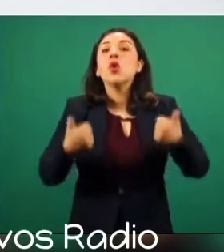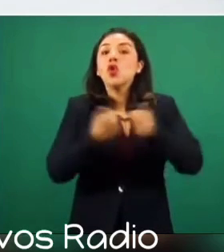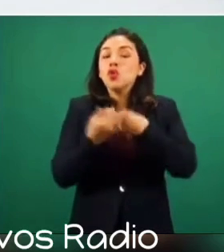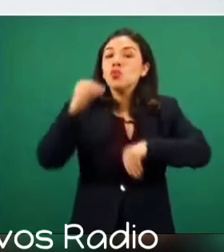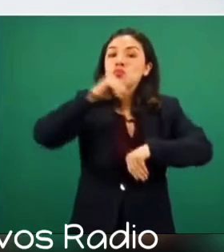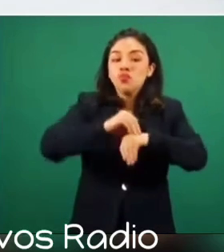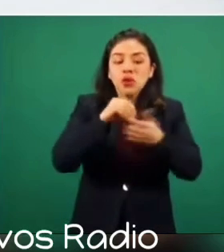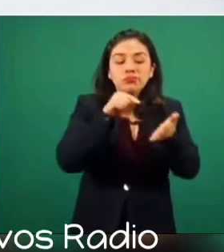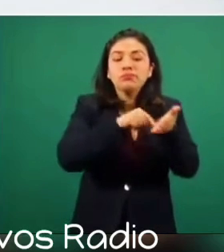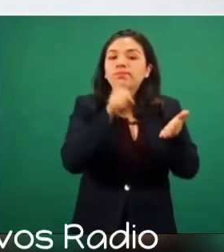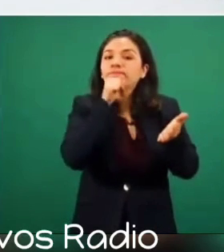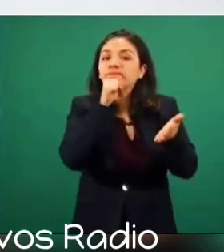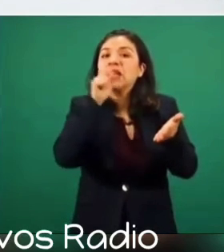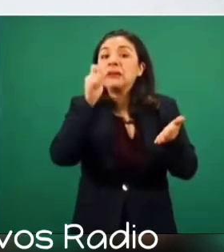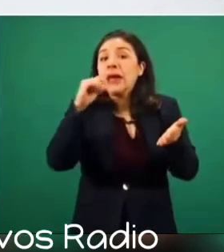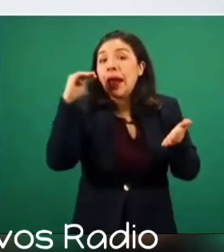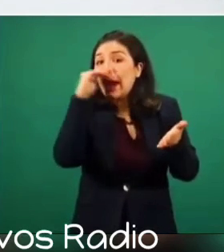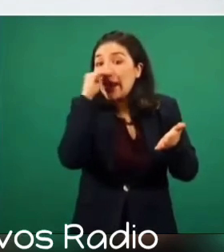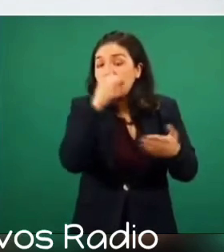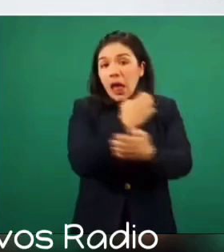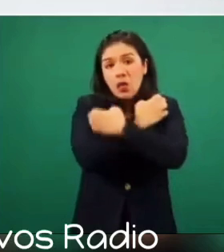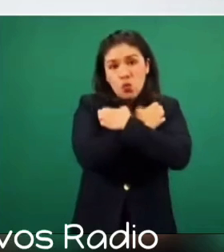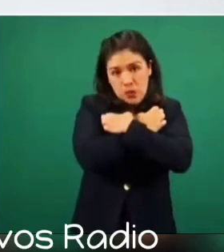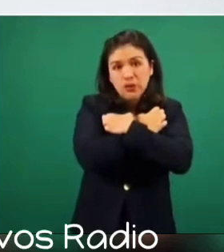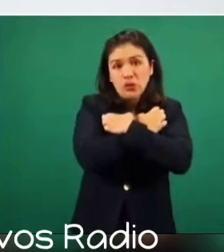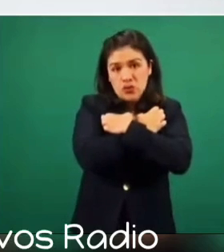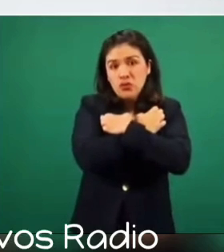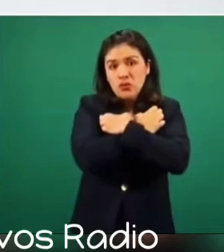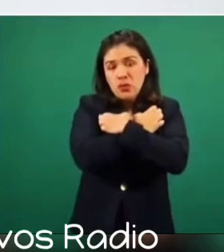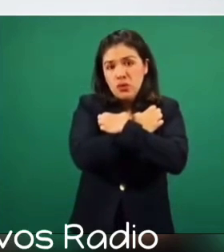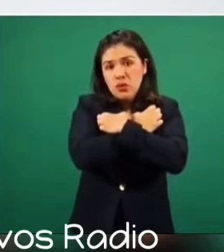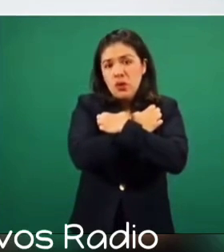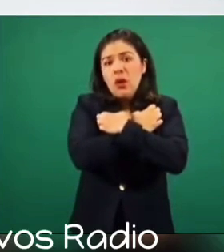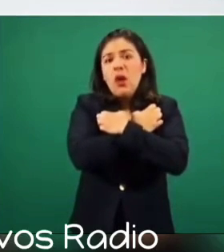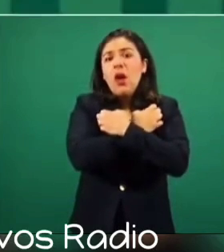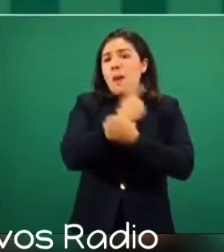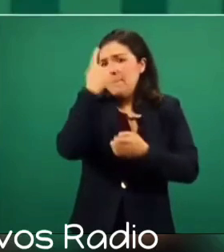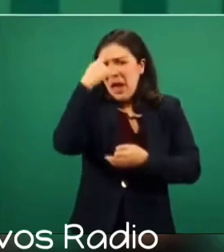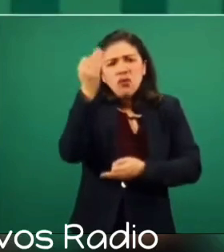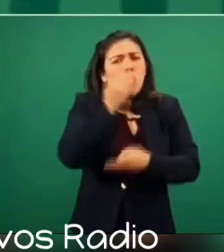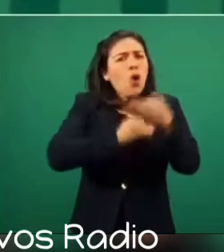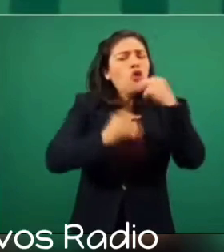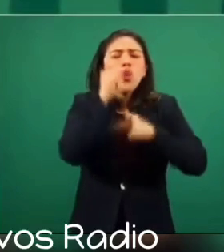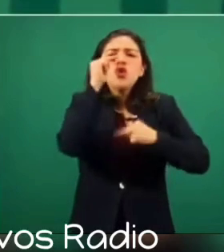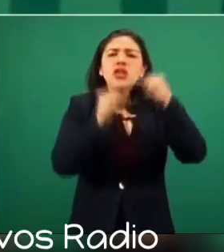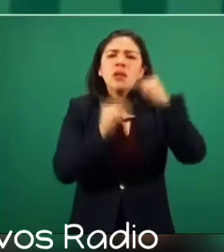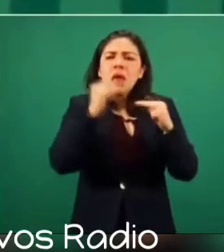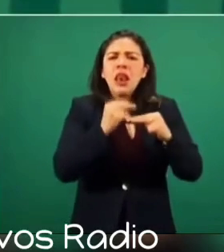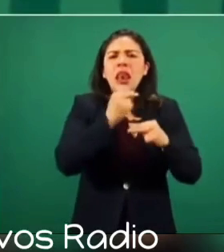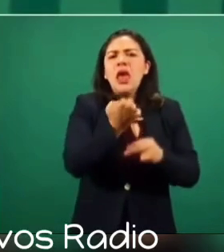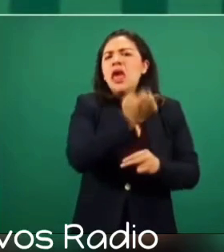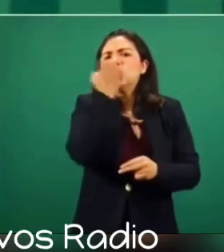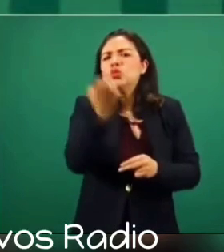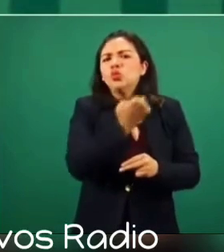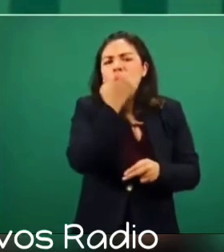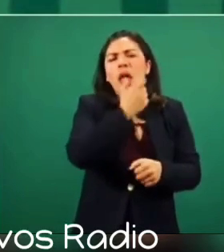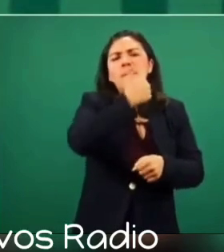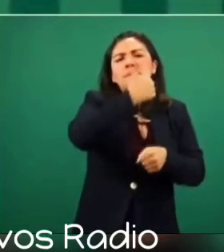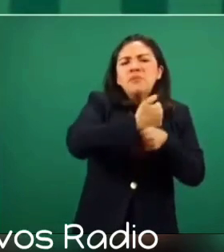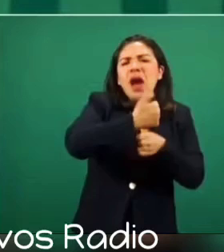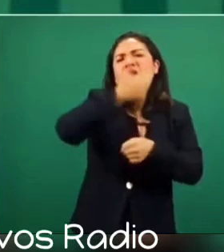gratuidad de la educación en todos los niveles escolares.